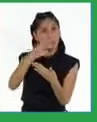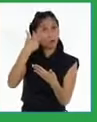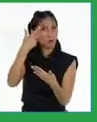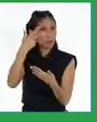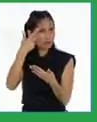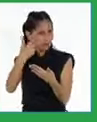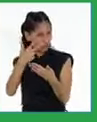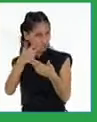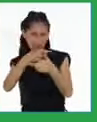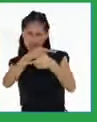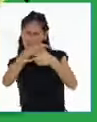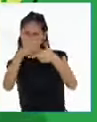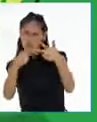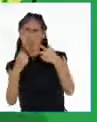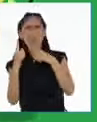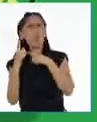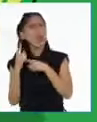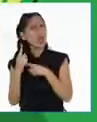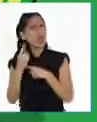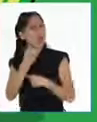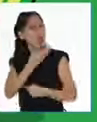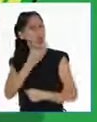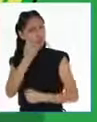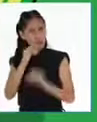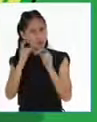elecciones.